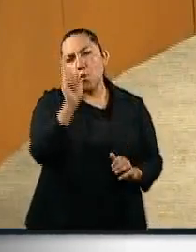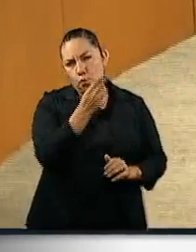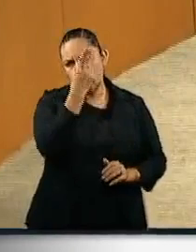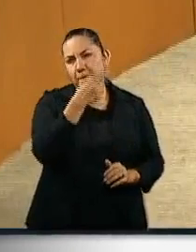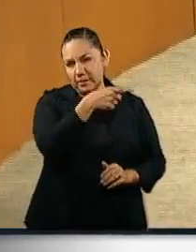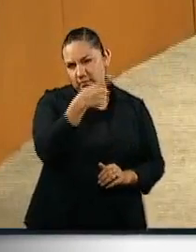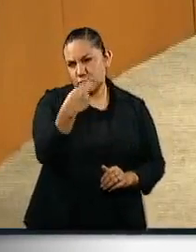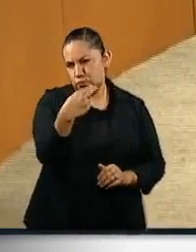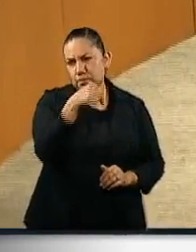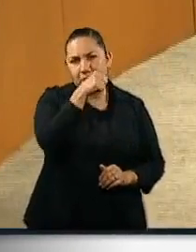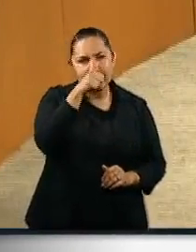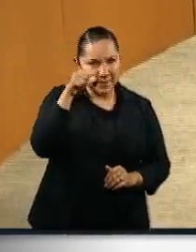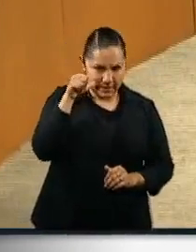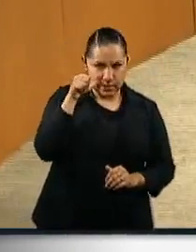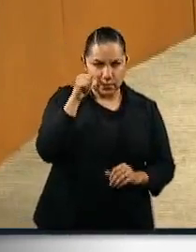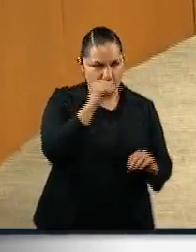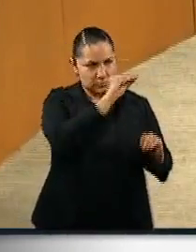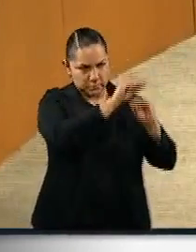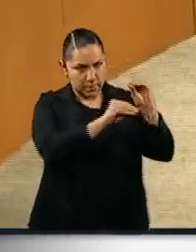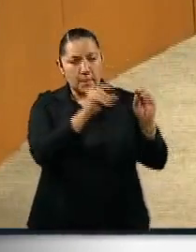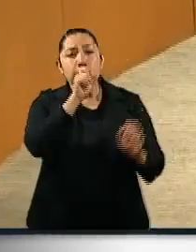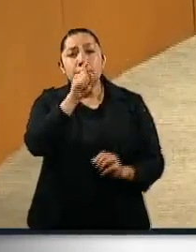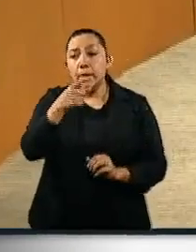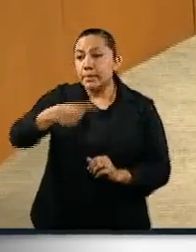empleo con jóvenes construyendo el futuro.